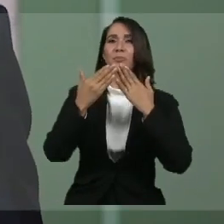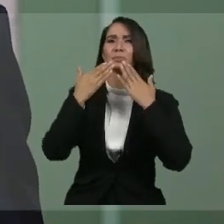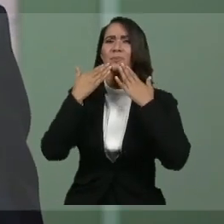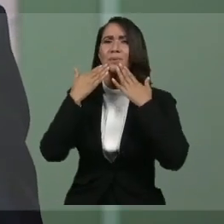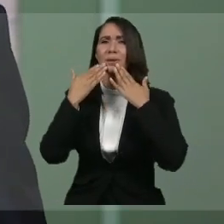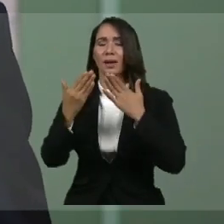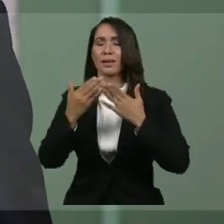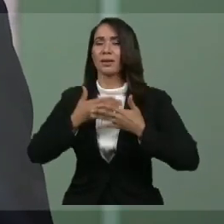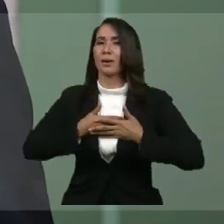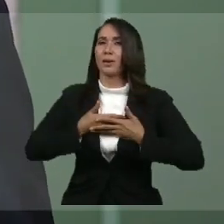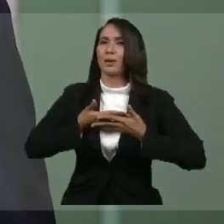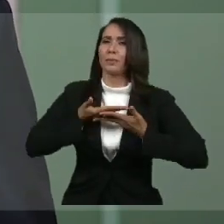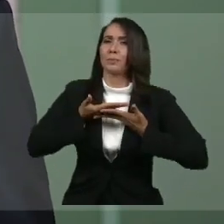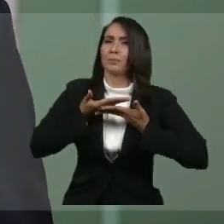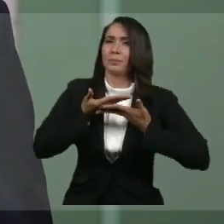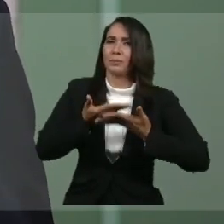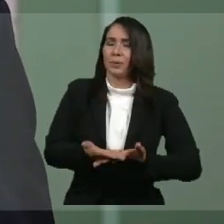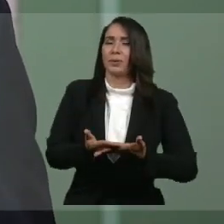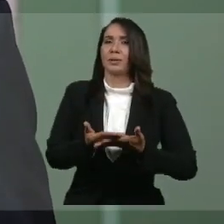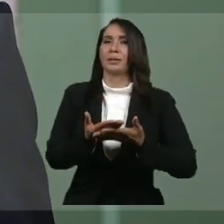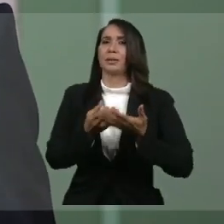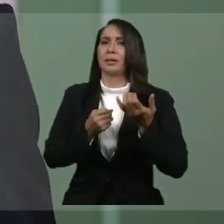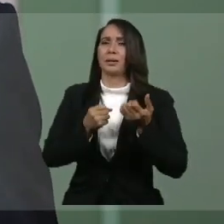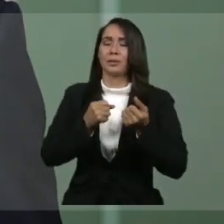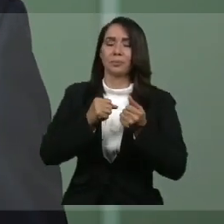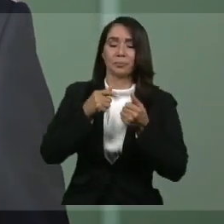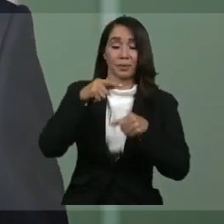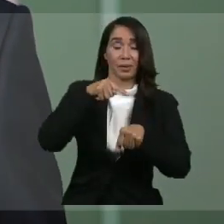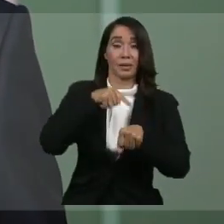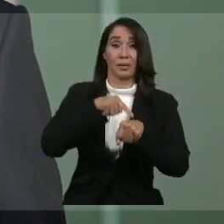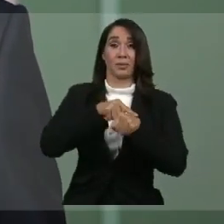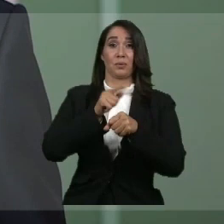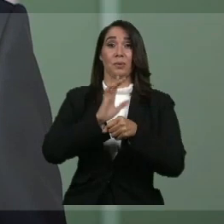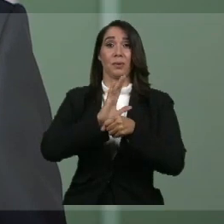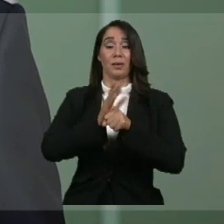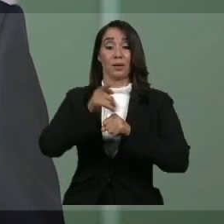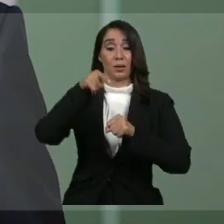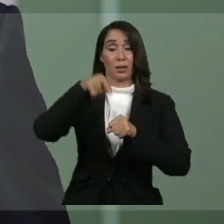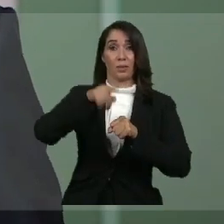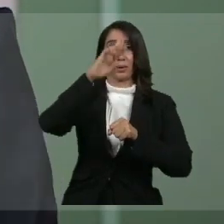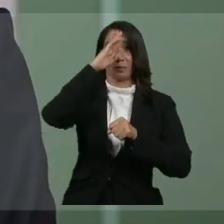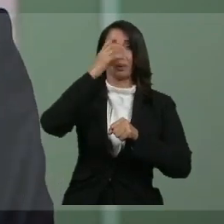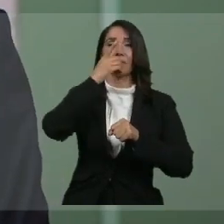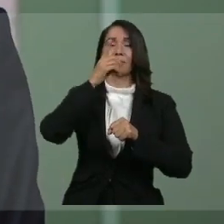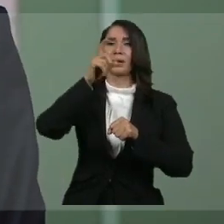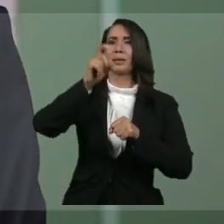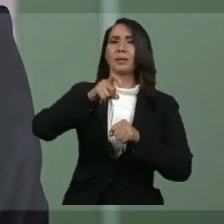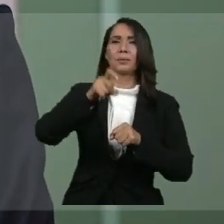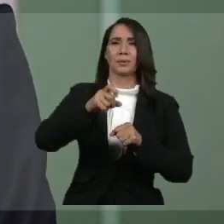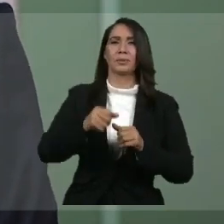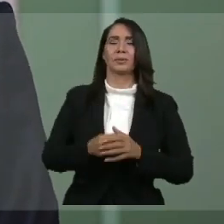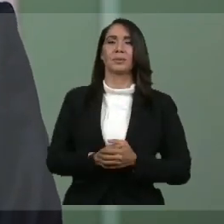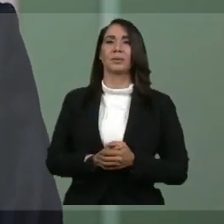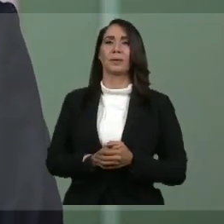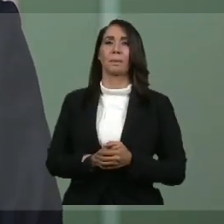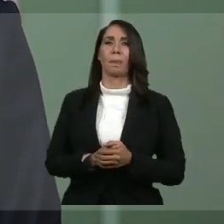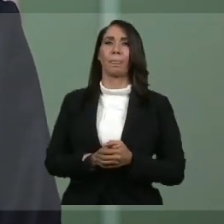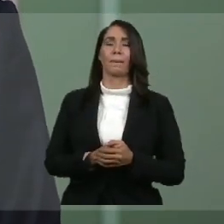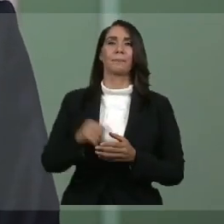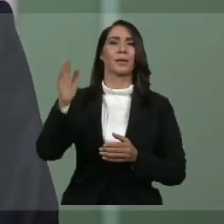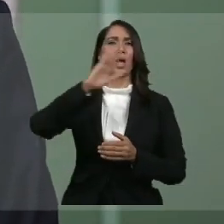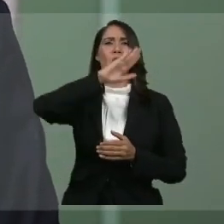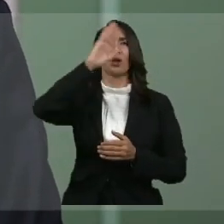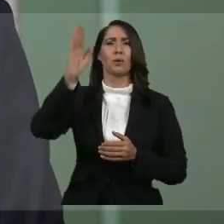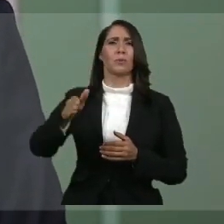su entrega y sacrificio en esos momentos en que su patria más lo necesitaba. Jamás dejaré de